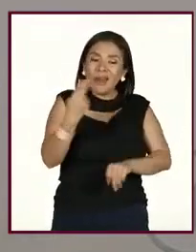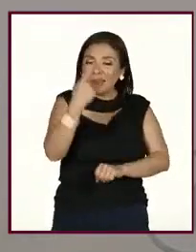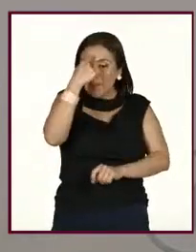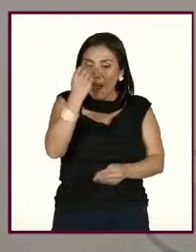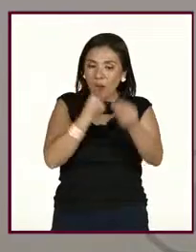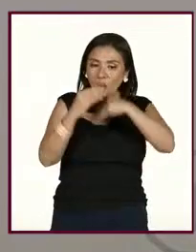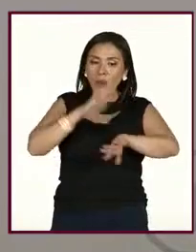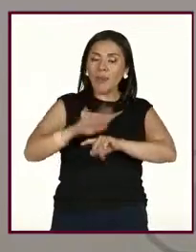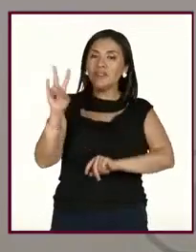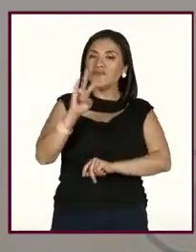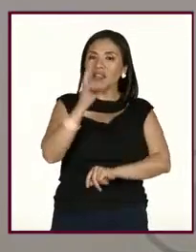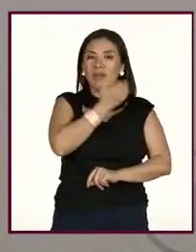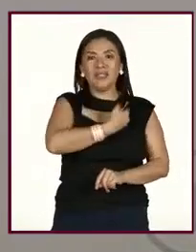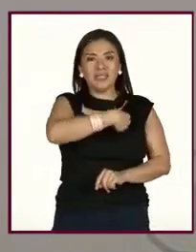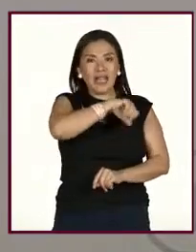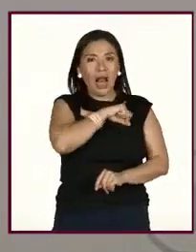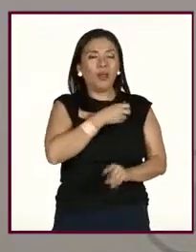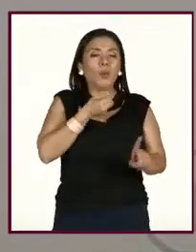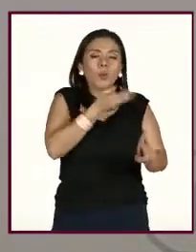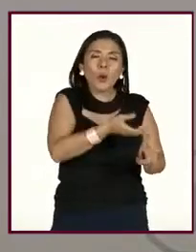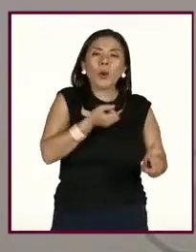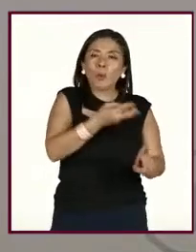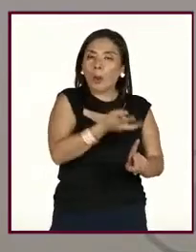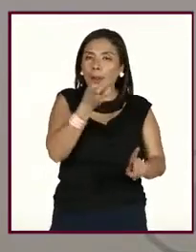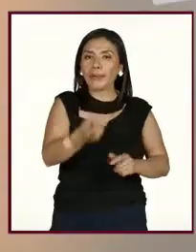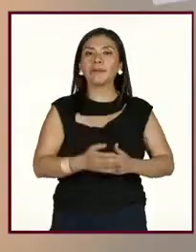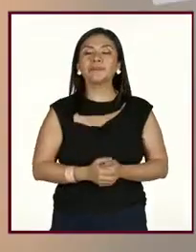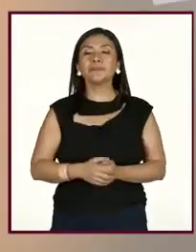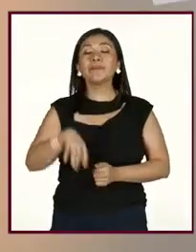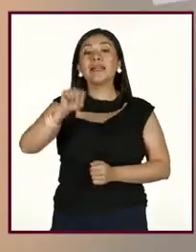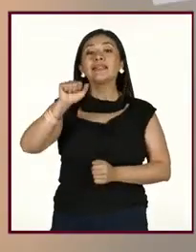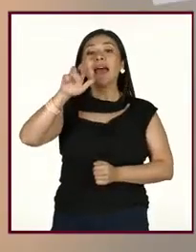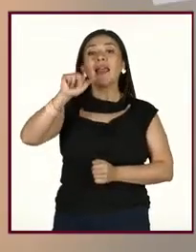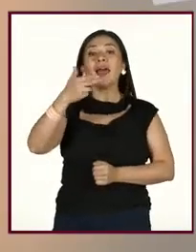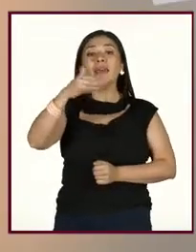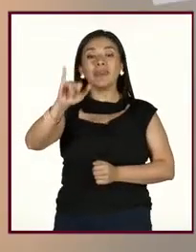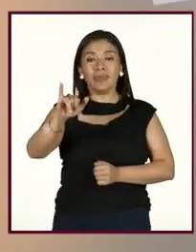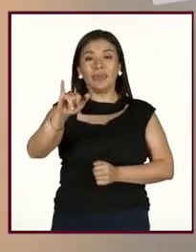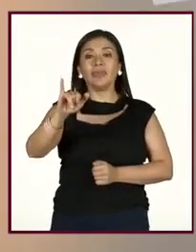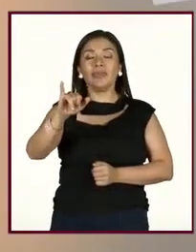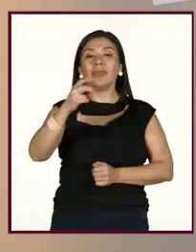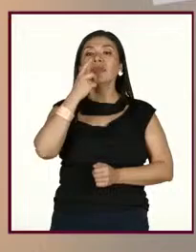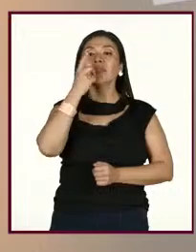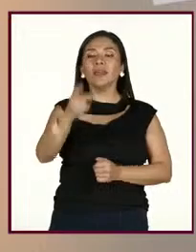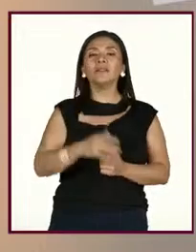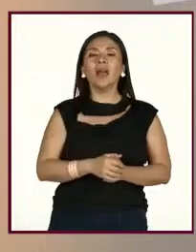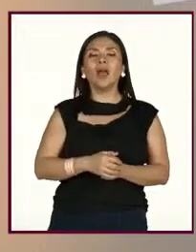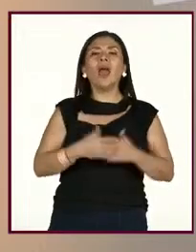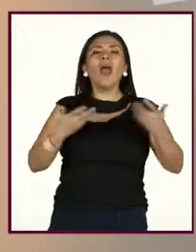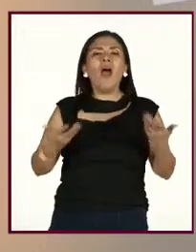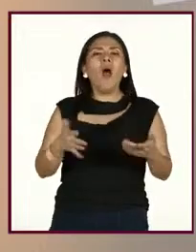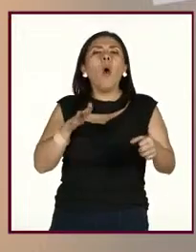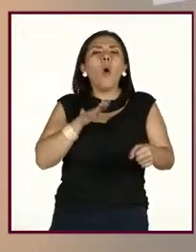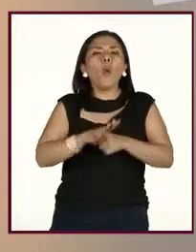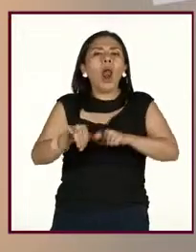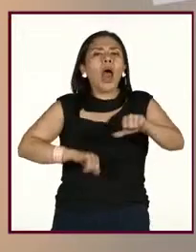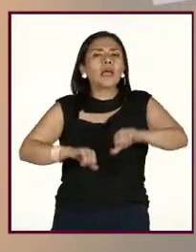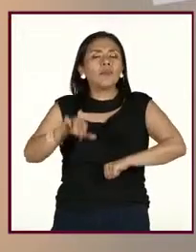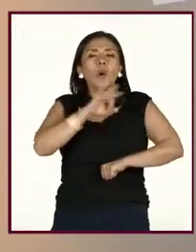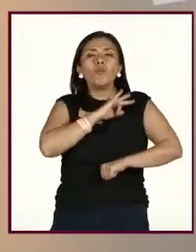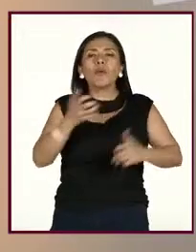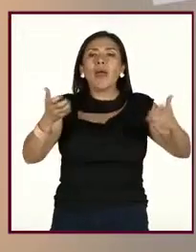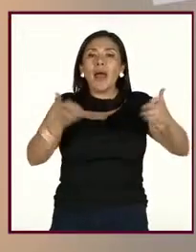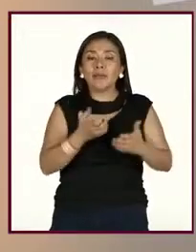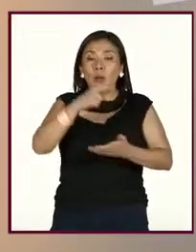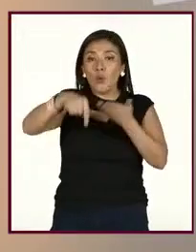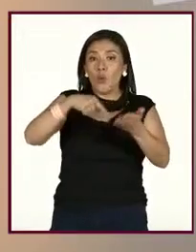provoca el consumir, este, alimentos saludables. Sarai Hippie Happy, ¿qué acciones se puede poner en práctica en